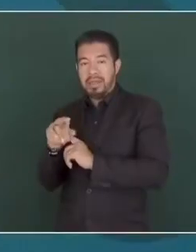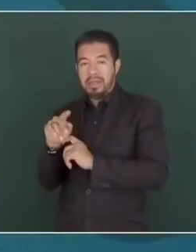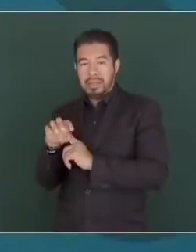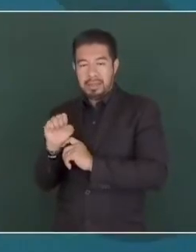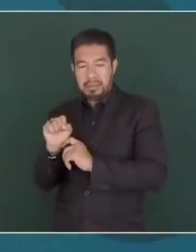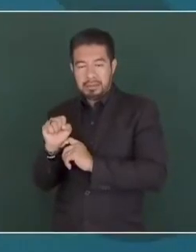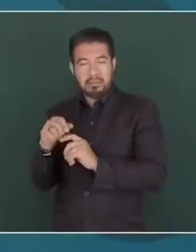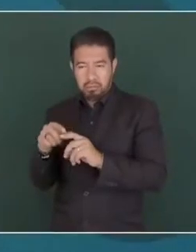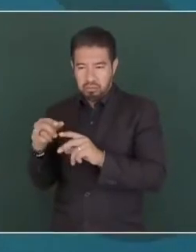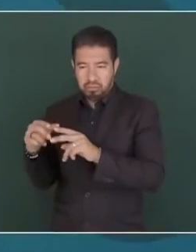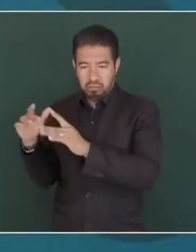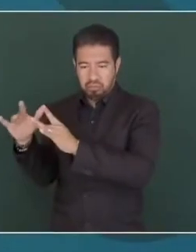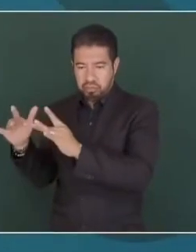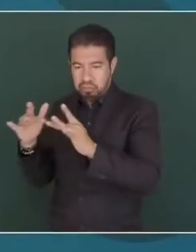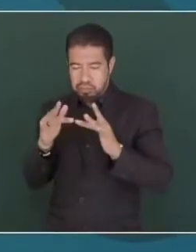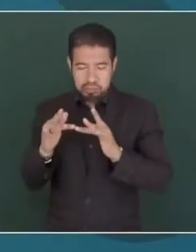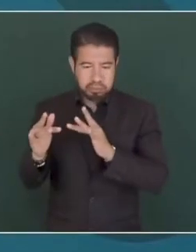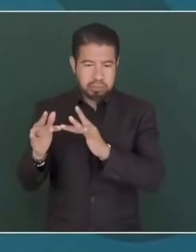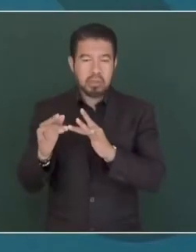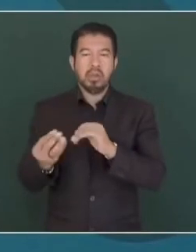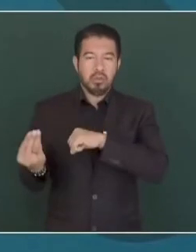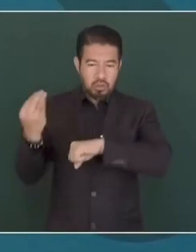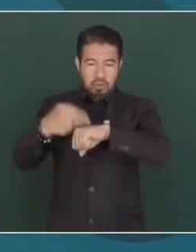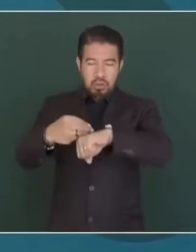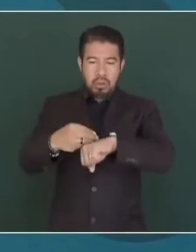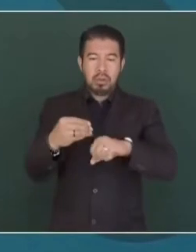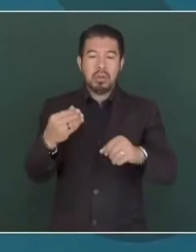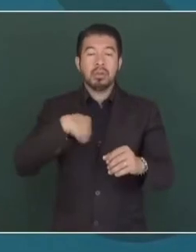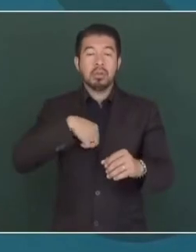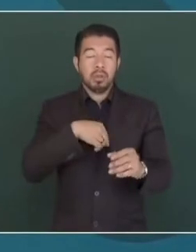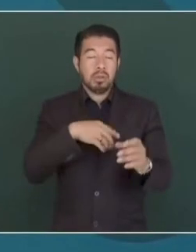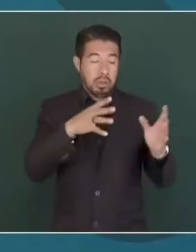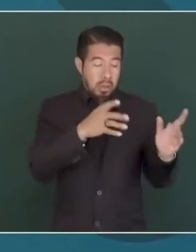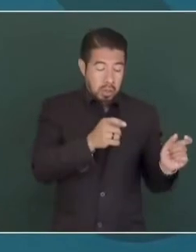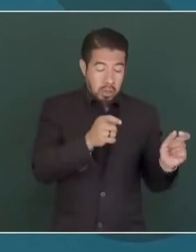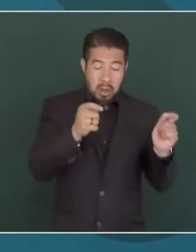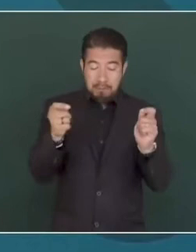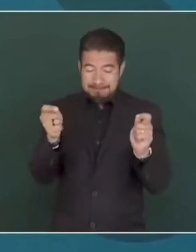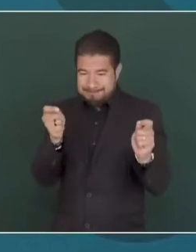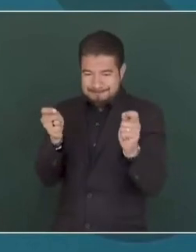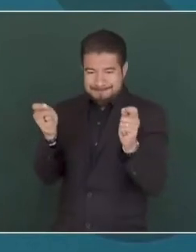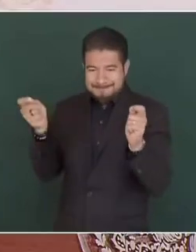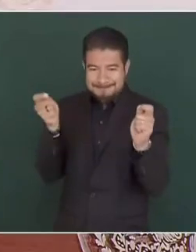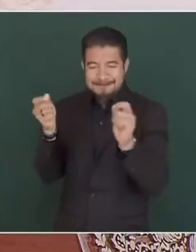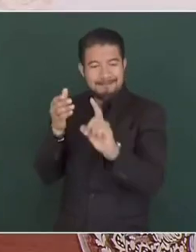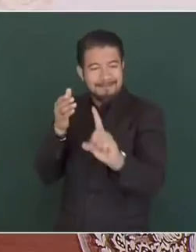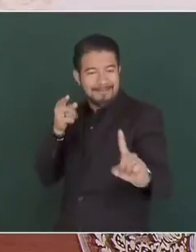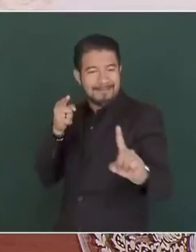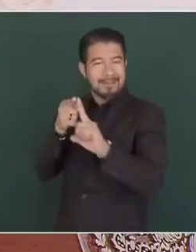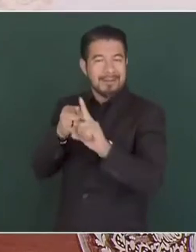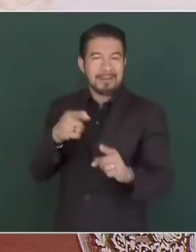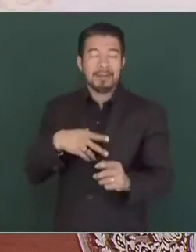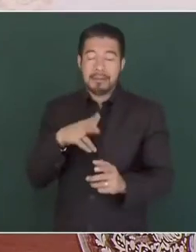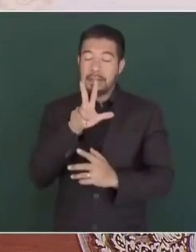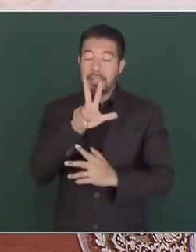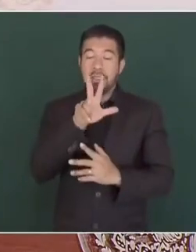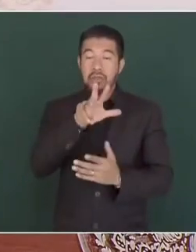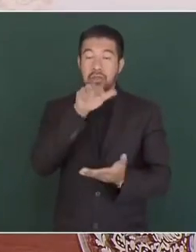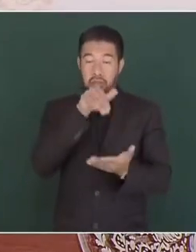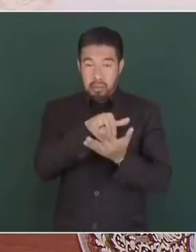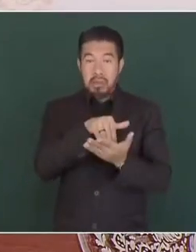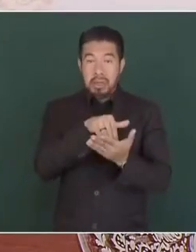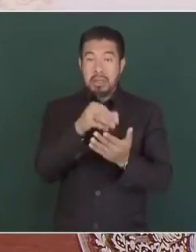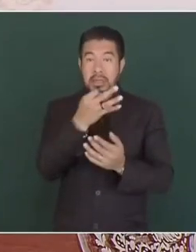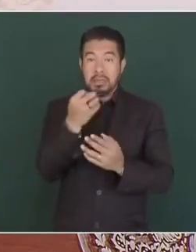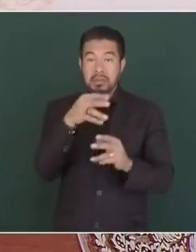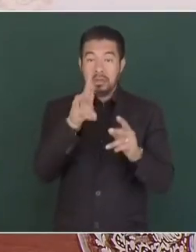El cambio de rumbo del sector ferroviario en nuestro país consiste en aprovechar estos 18.032 kilómetros de vías principales de carga